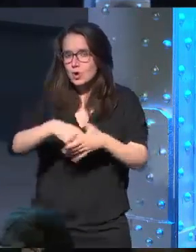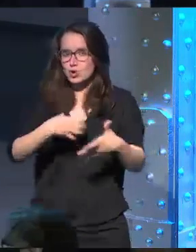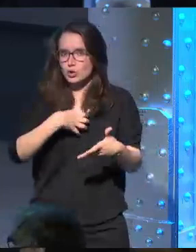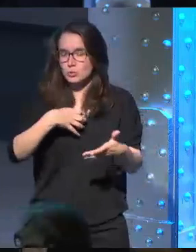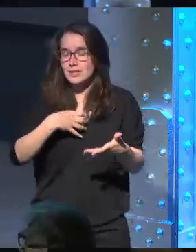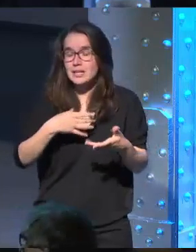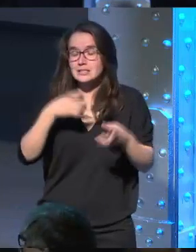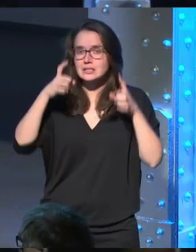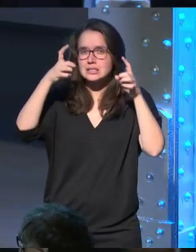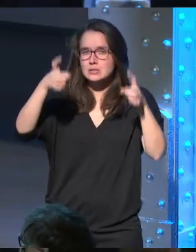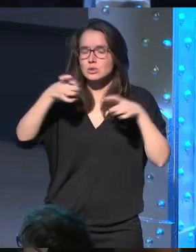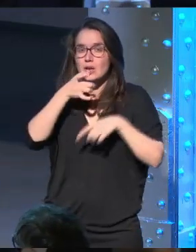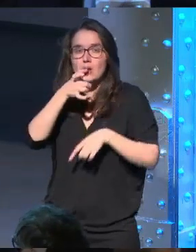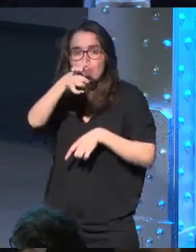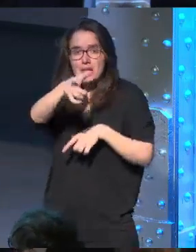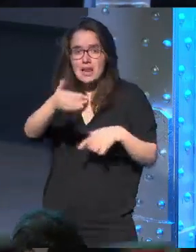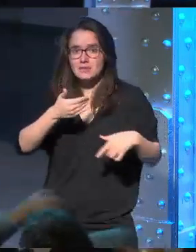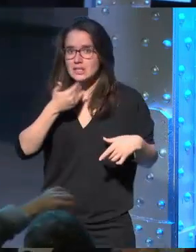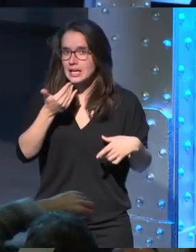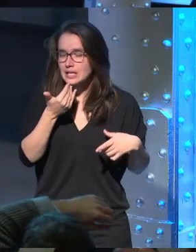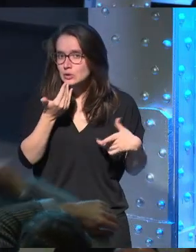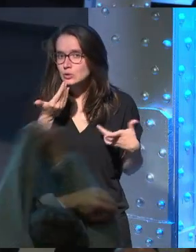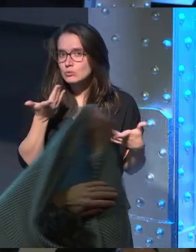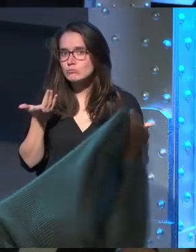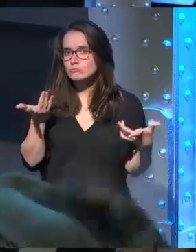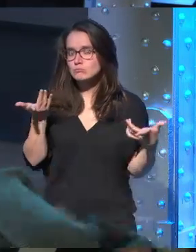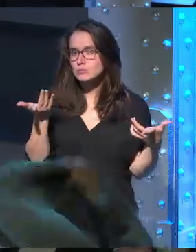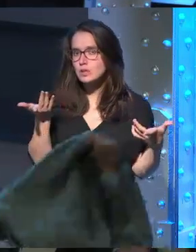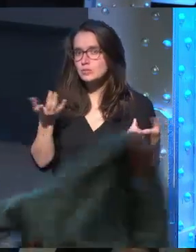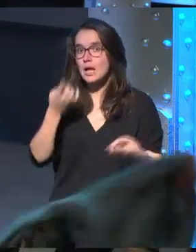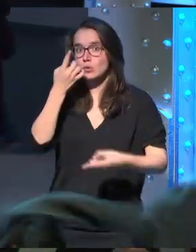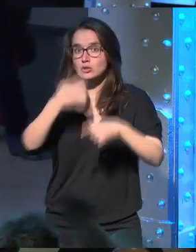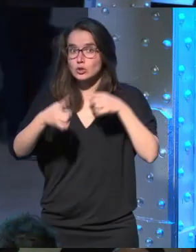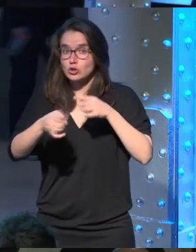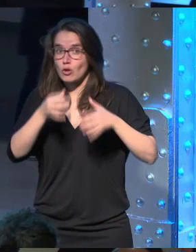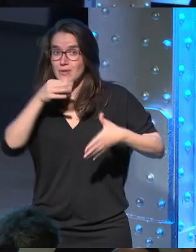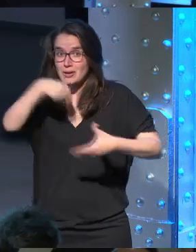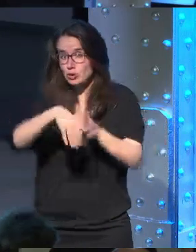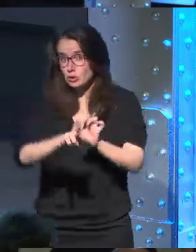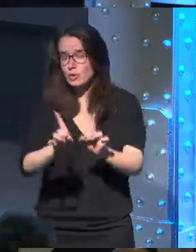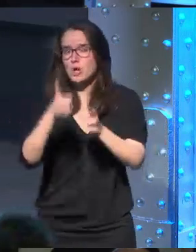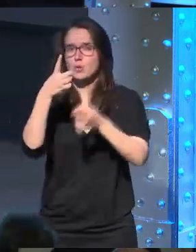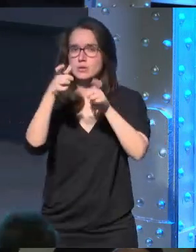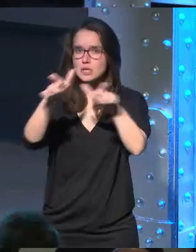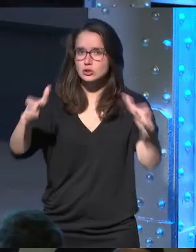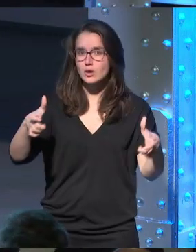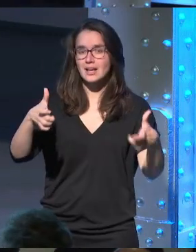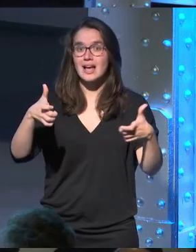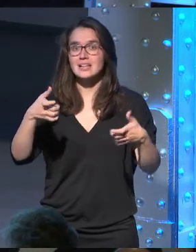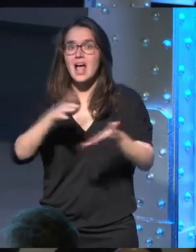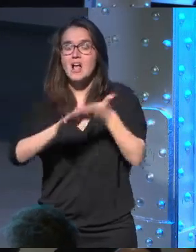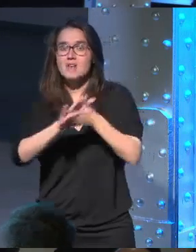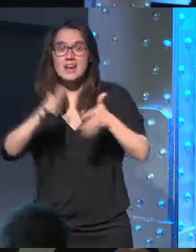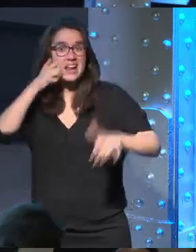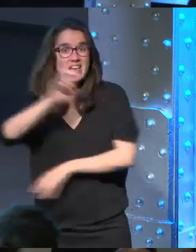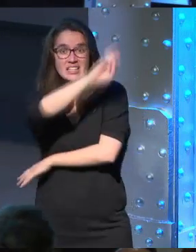encontrar una semántica, algo que siempre va a quedar cosas que no estén pero había gente que hablaba del Whatever Reality,